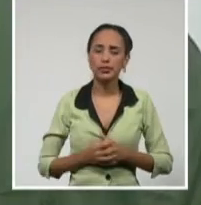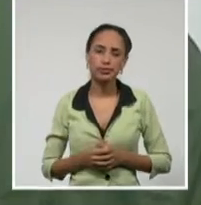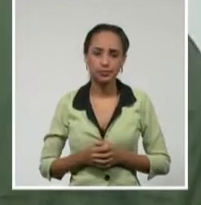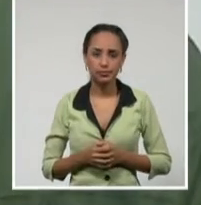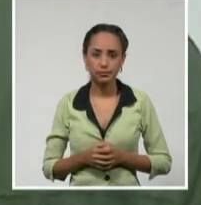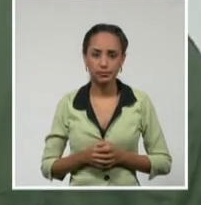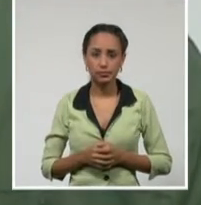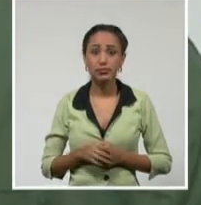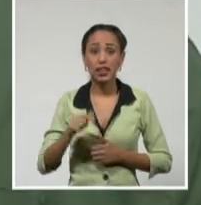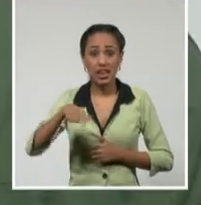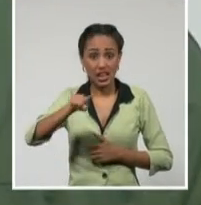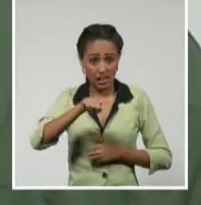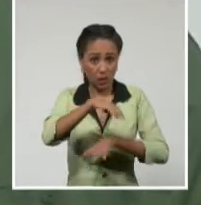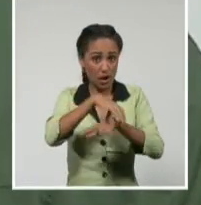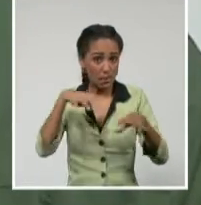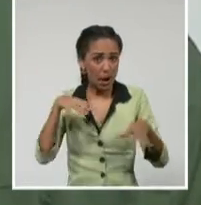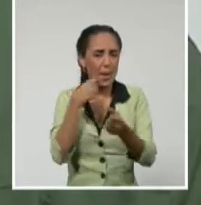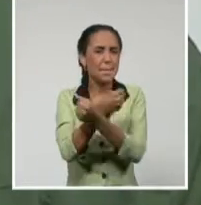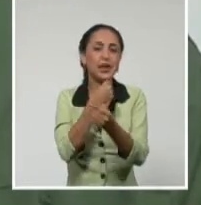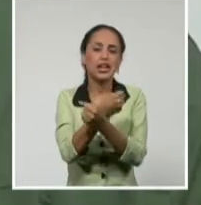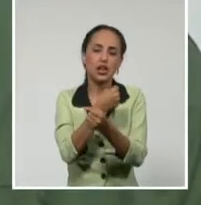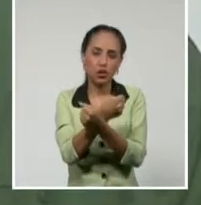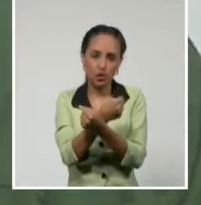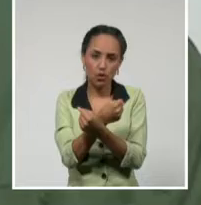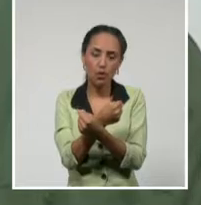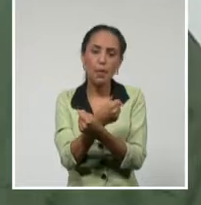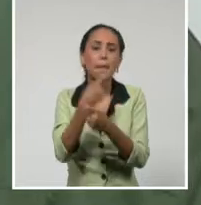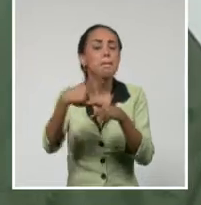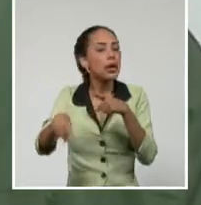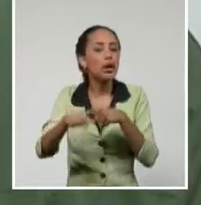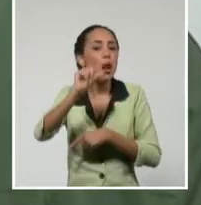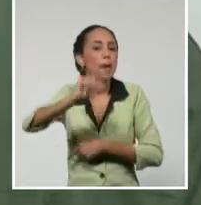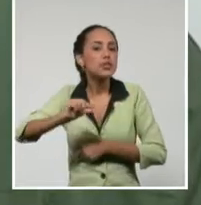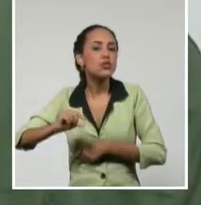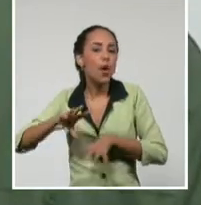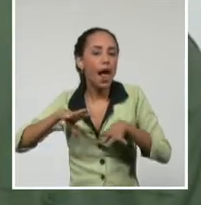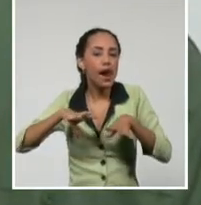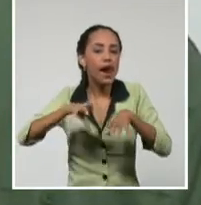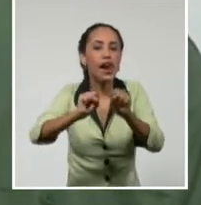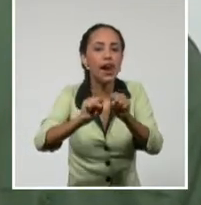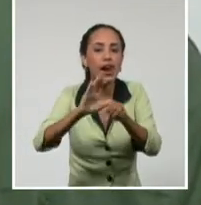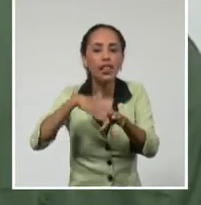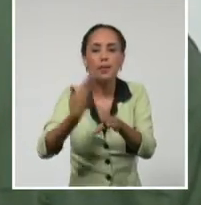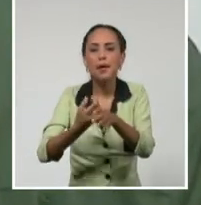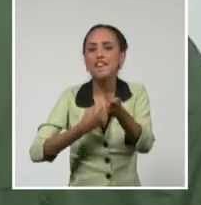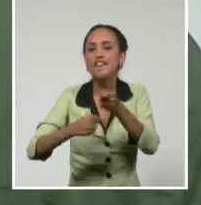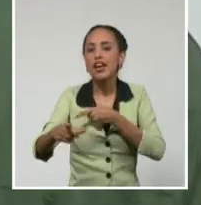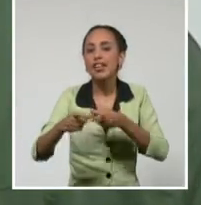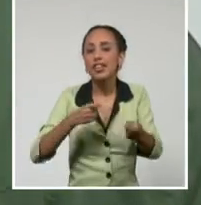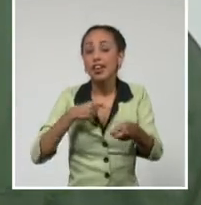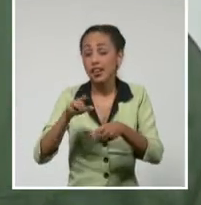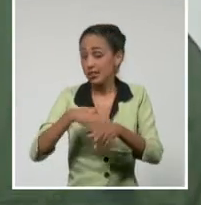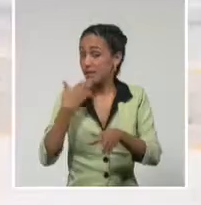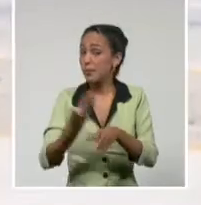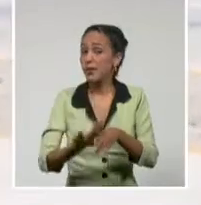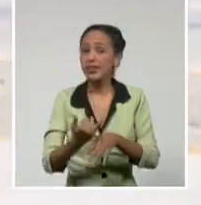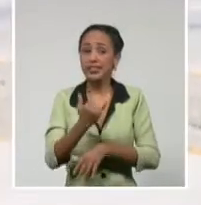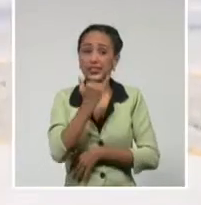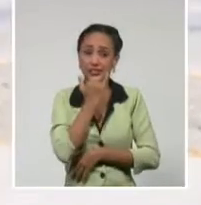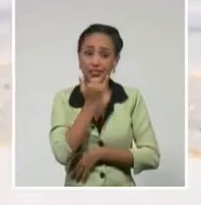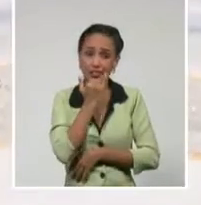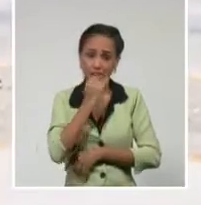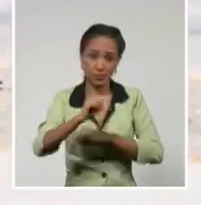encuentran amenazadas de extinción y las capturas para su comercio son una de las causas que más inciden en su